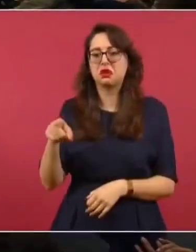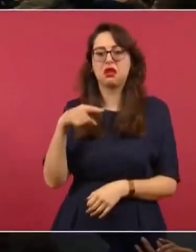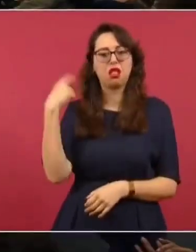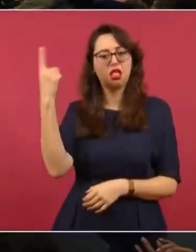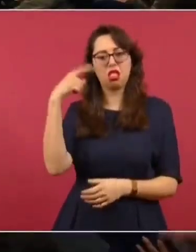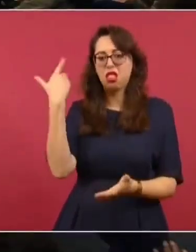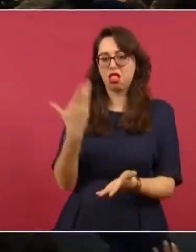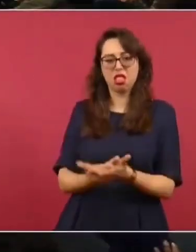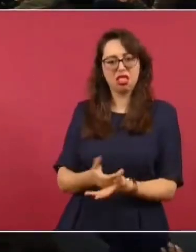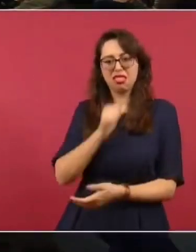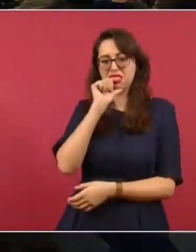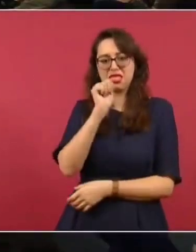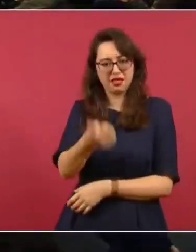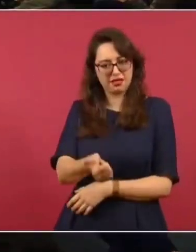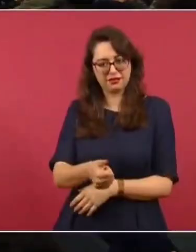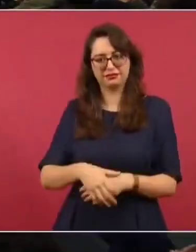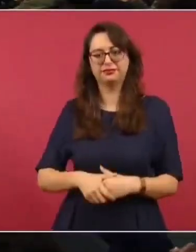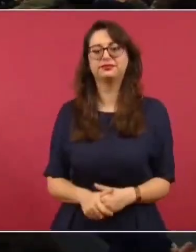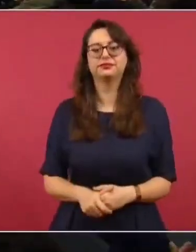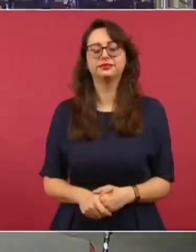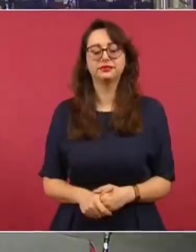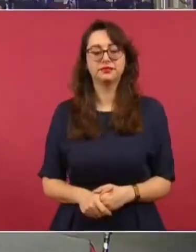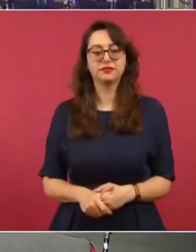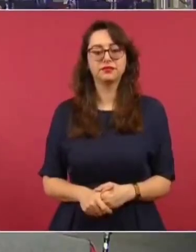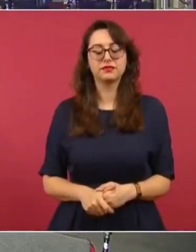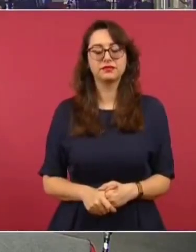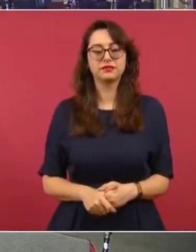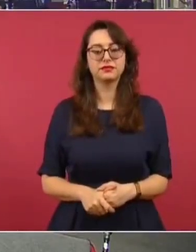minutos. Muchas gracias. No,